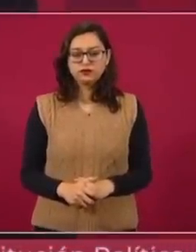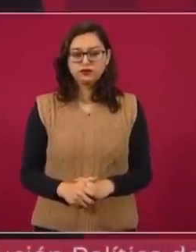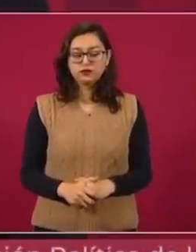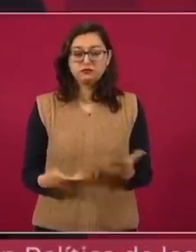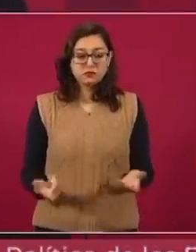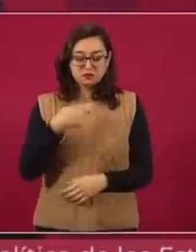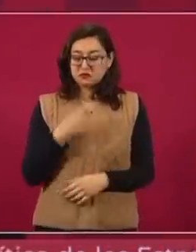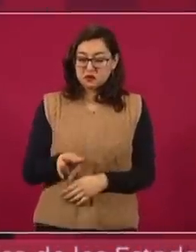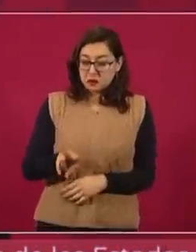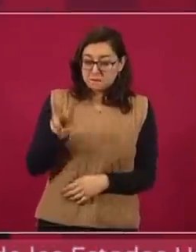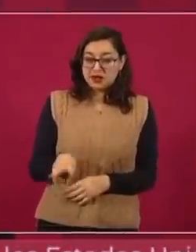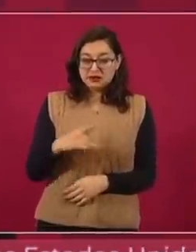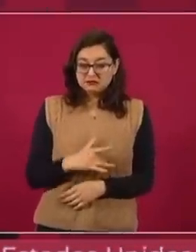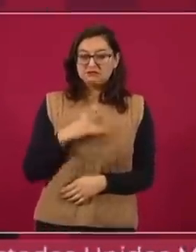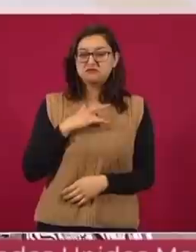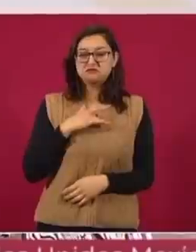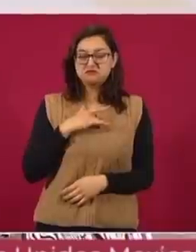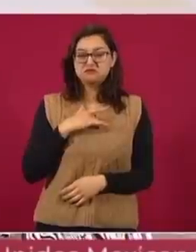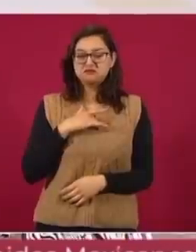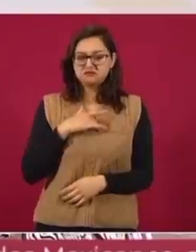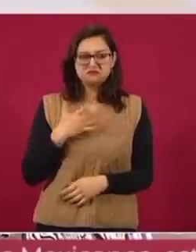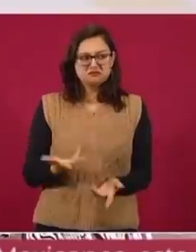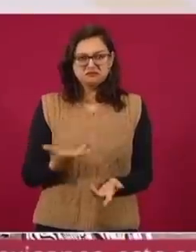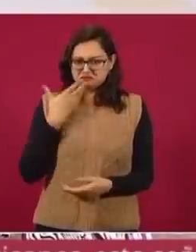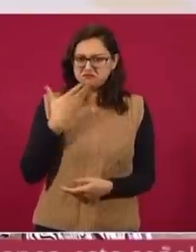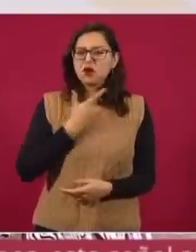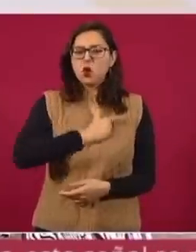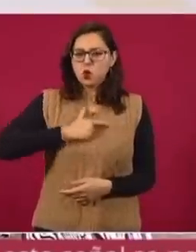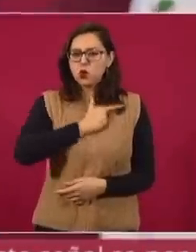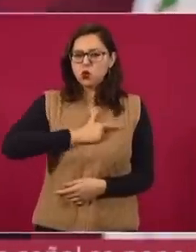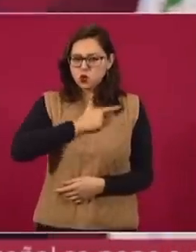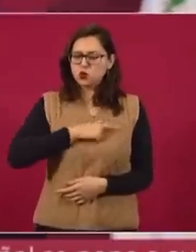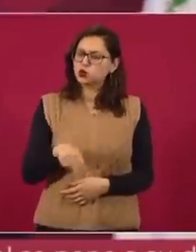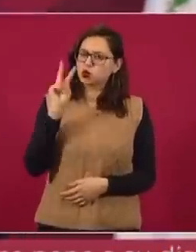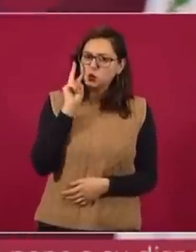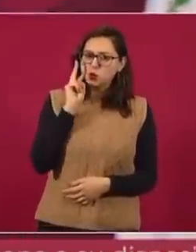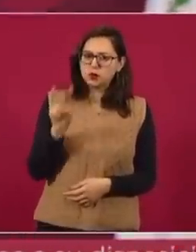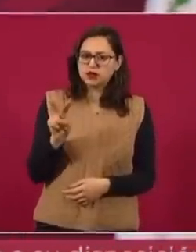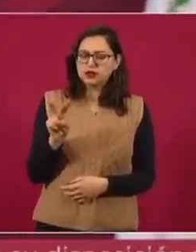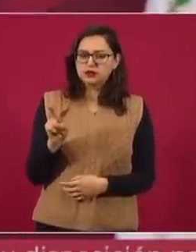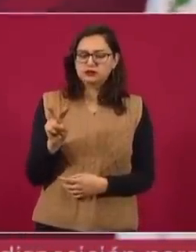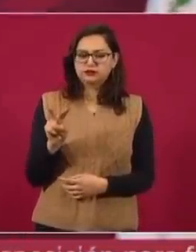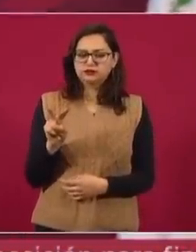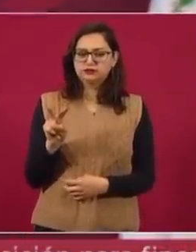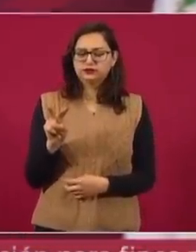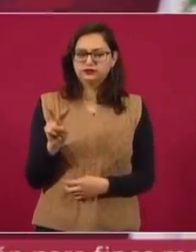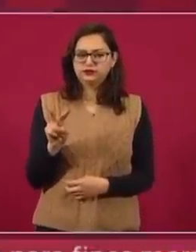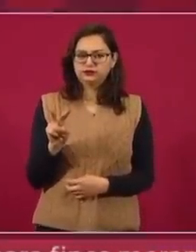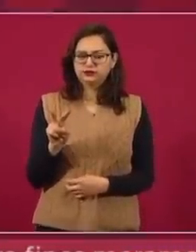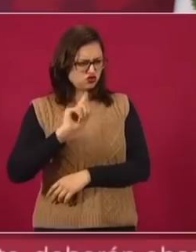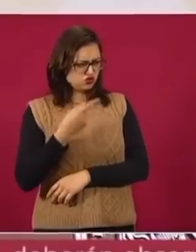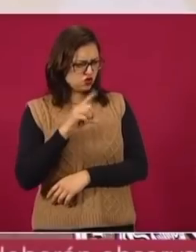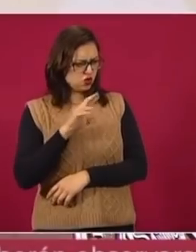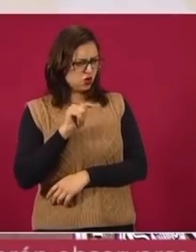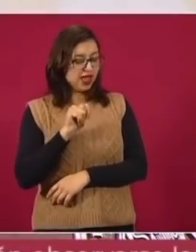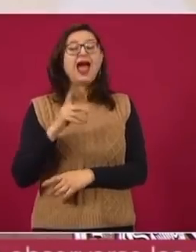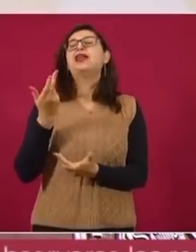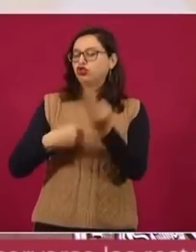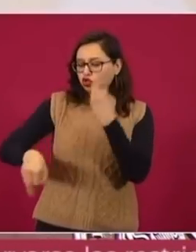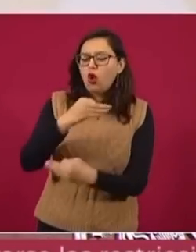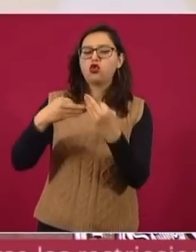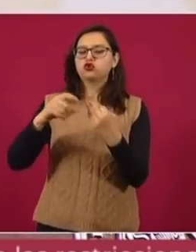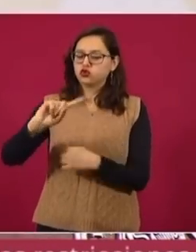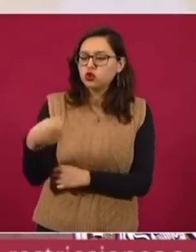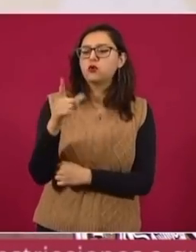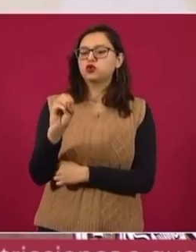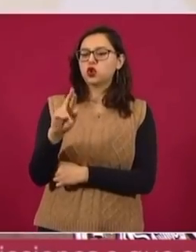Me dio gusto de que echaron a andar un mensaje. Todos somos Loret.